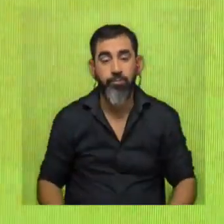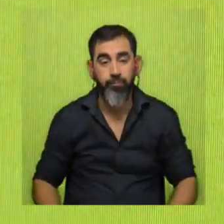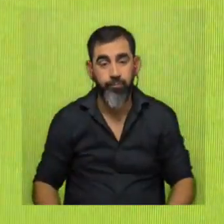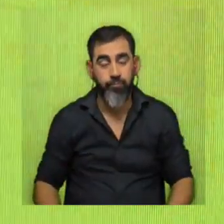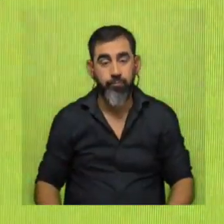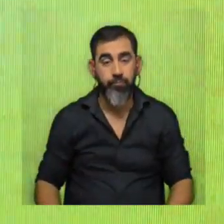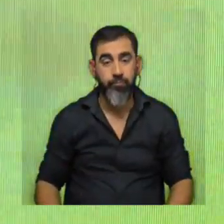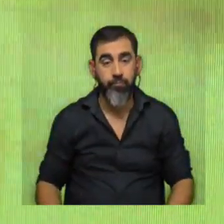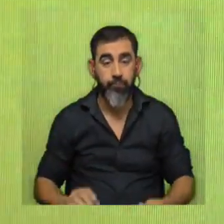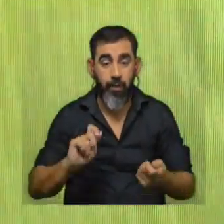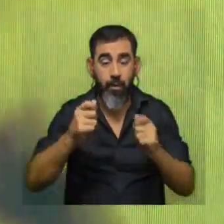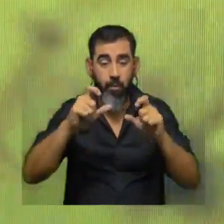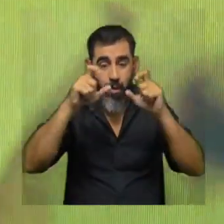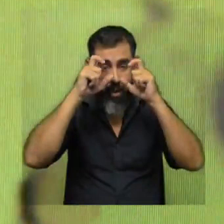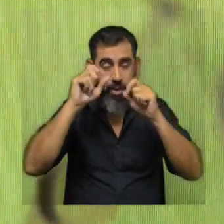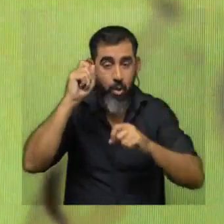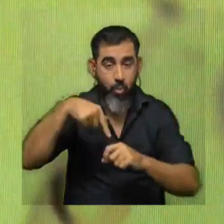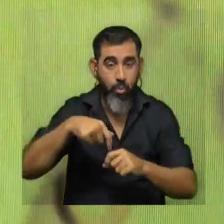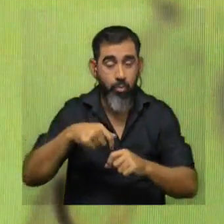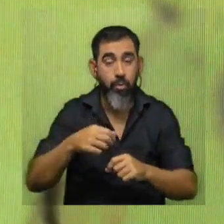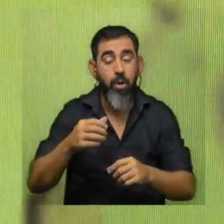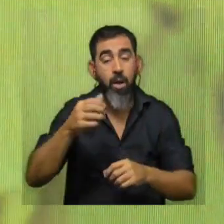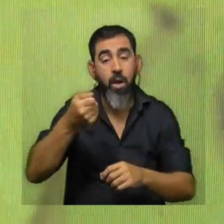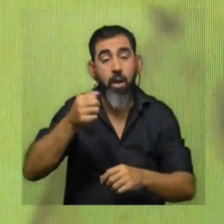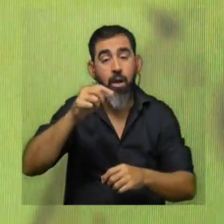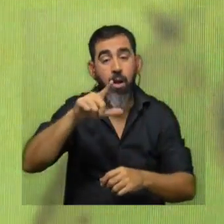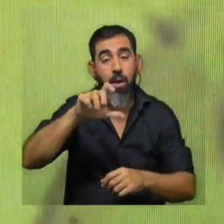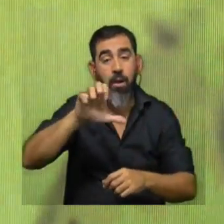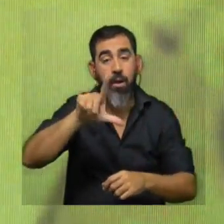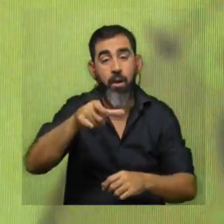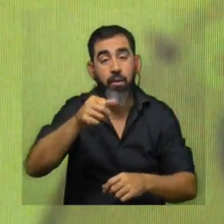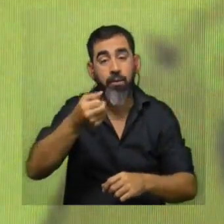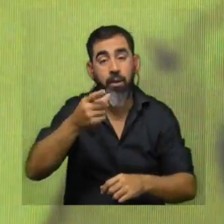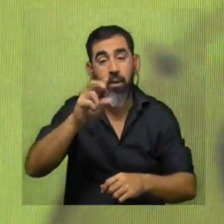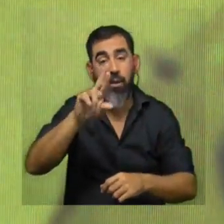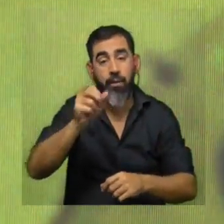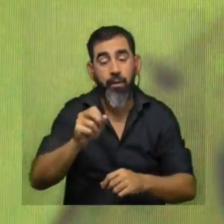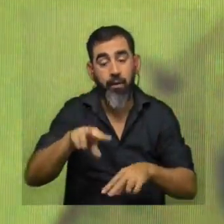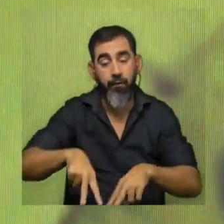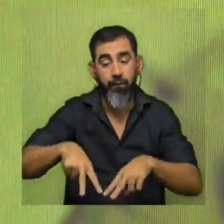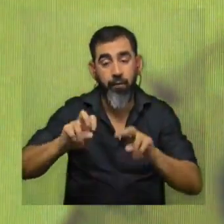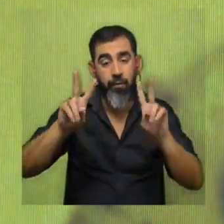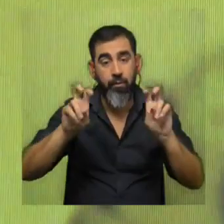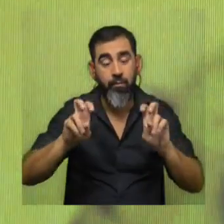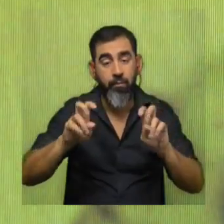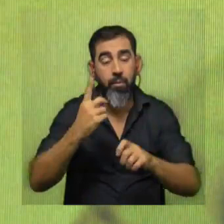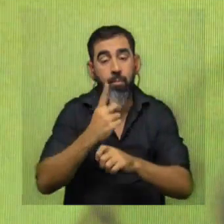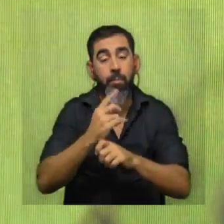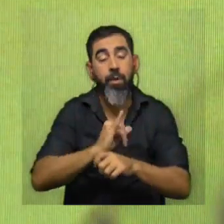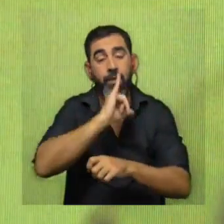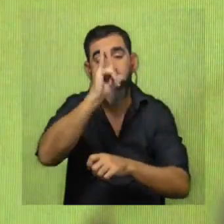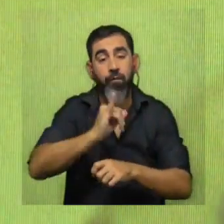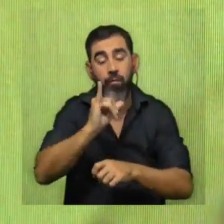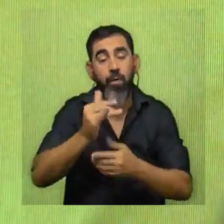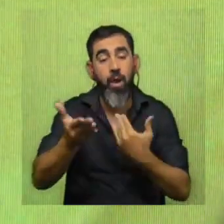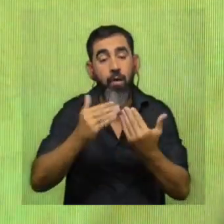en reemplazo de los anteojos tradicionales Alexandra Perrone estuvo indagando en este tema y en esta primera parte del informe vamos